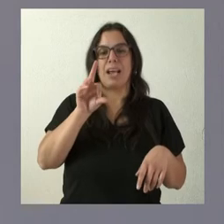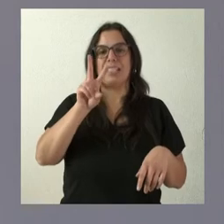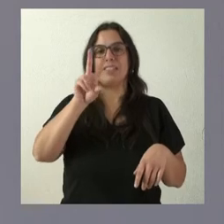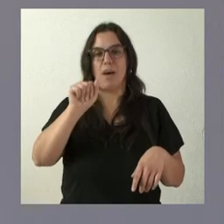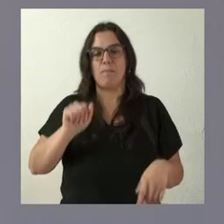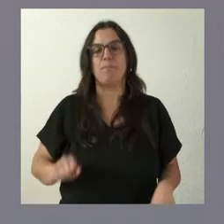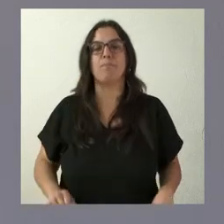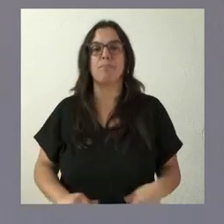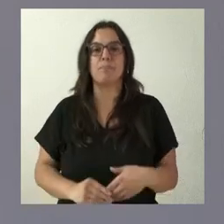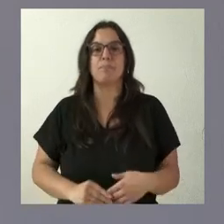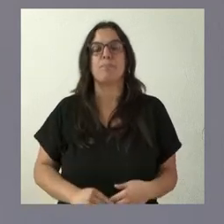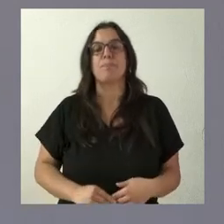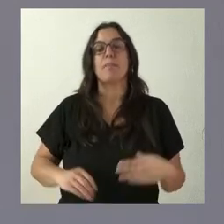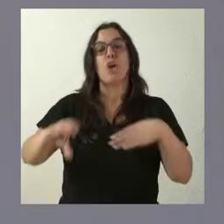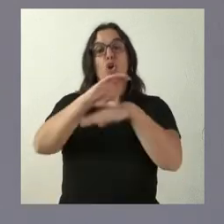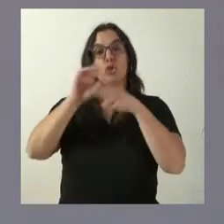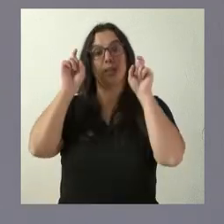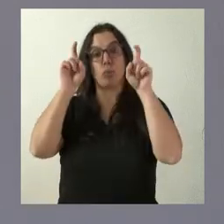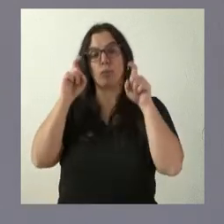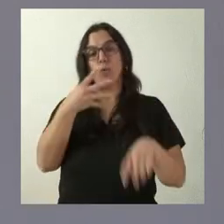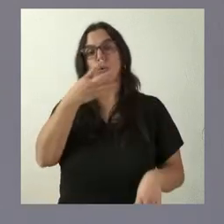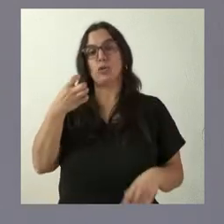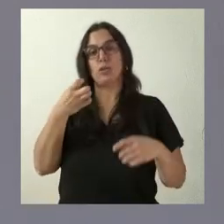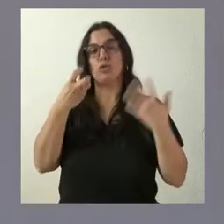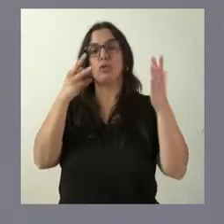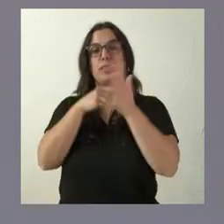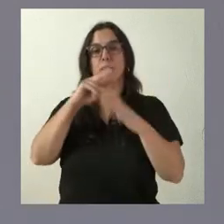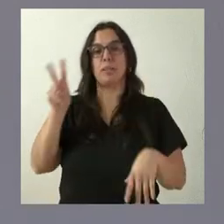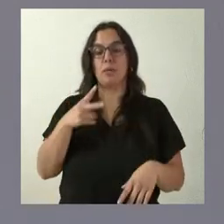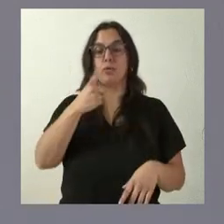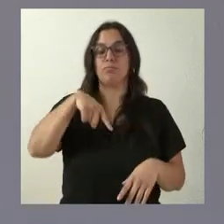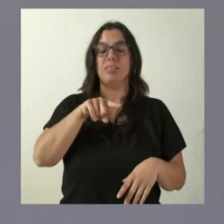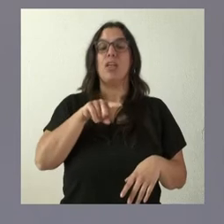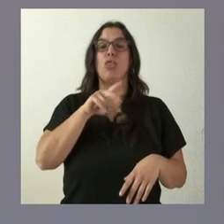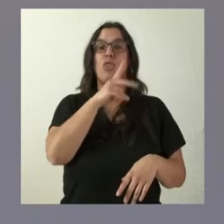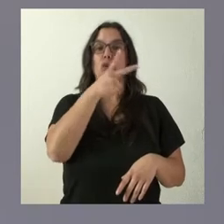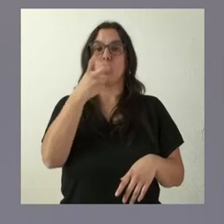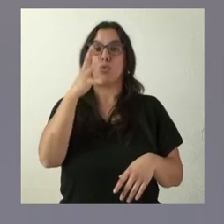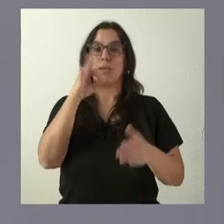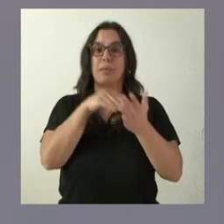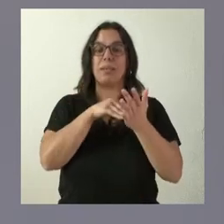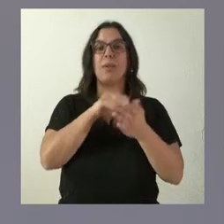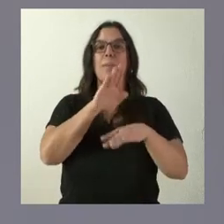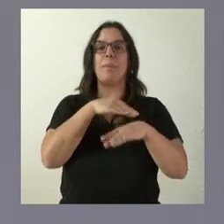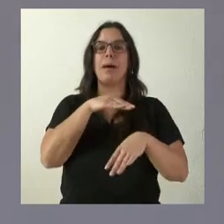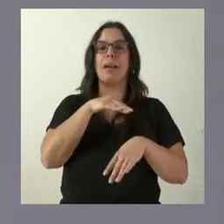En el ámbito de la Consejería de Educación, 460.000 euros, de los cuales 240.000 son para una nueva escuela de arte que se está